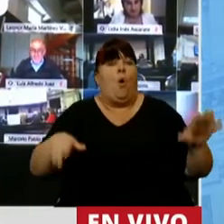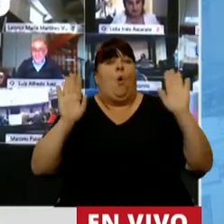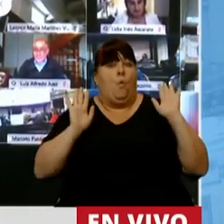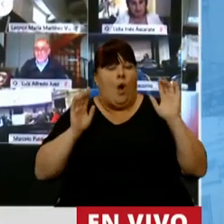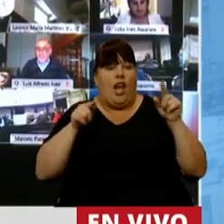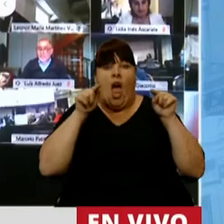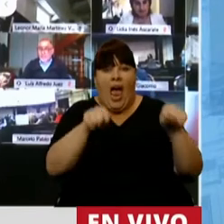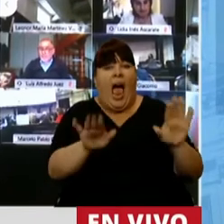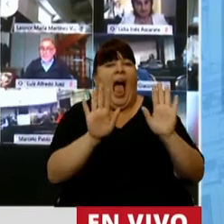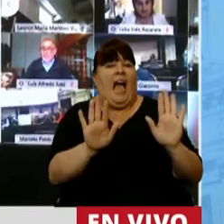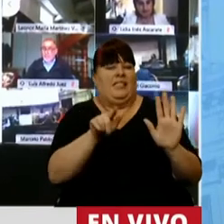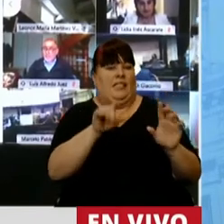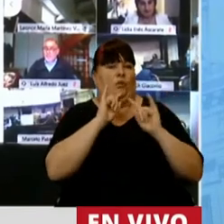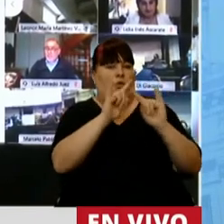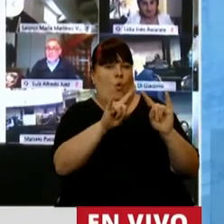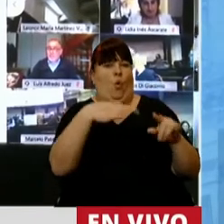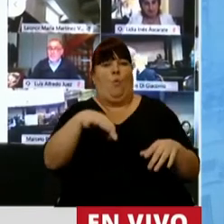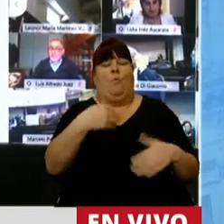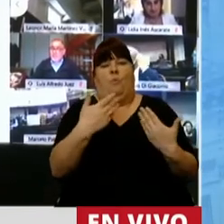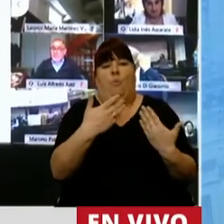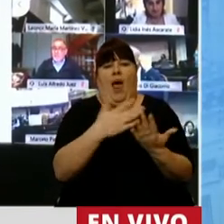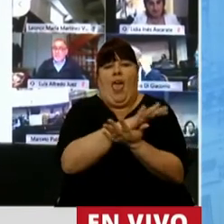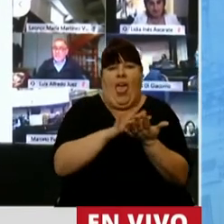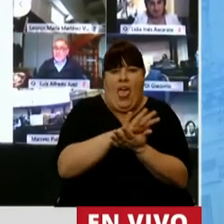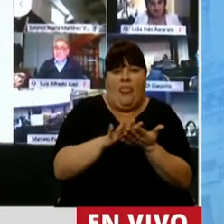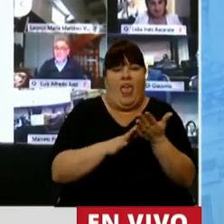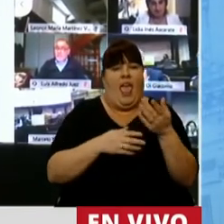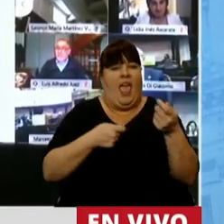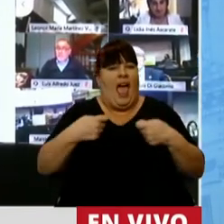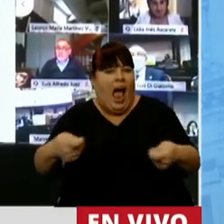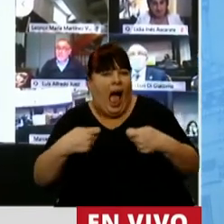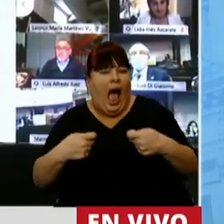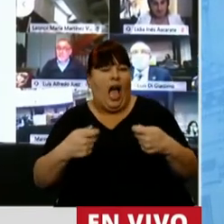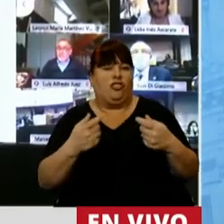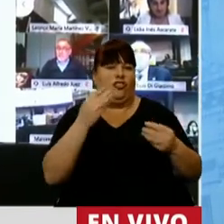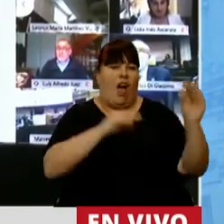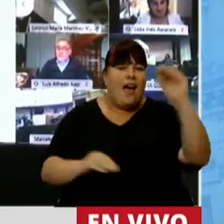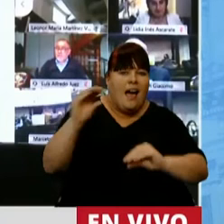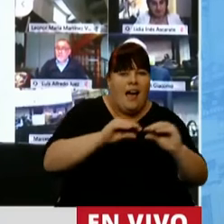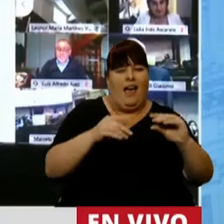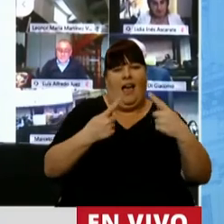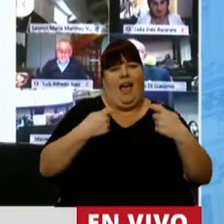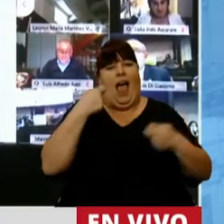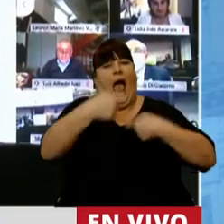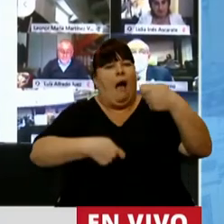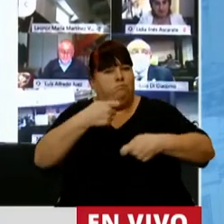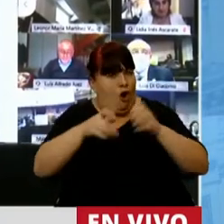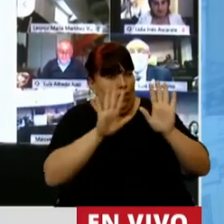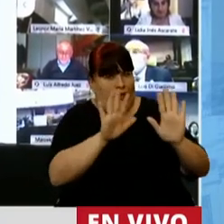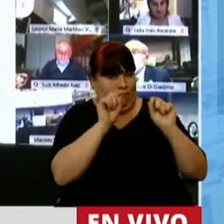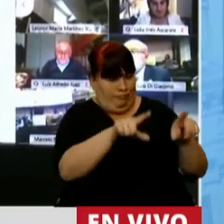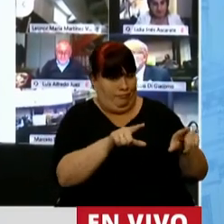este es el ámbito en el que usted va a poder hacer los gastos las inversiones y los aportes que